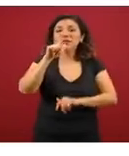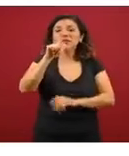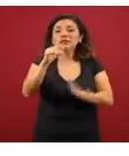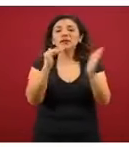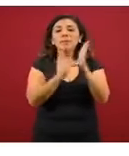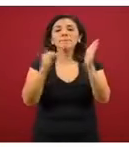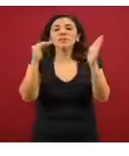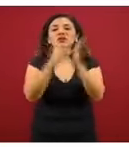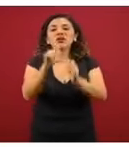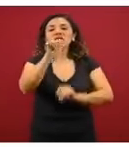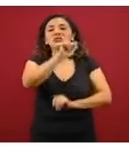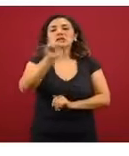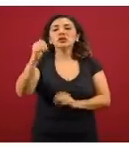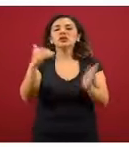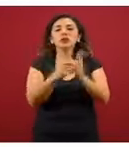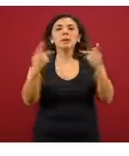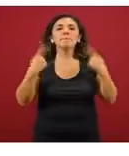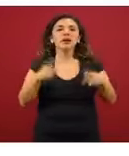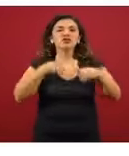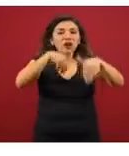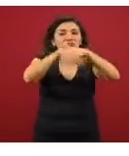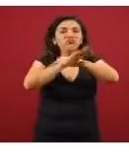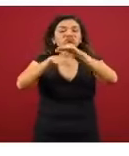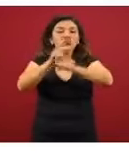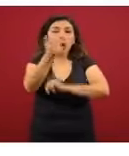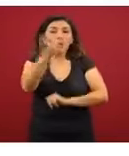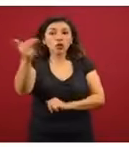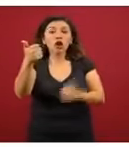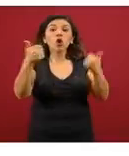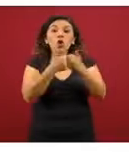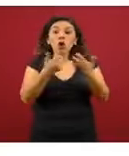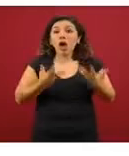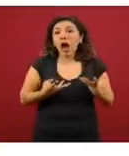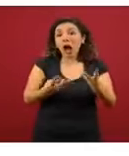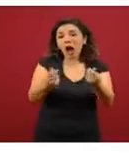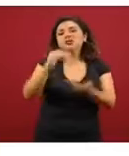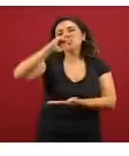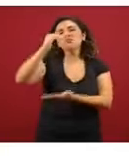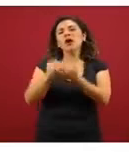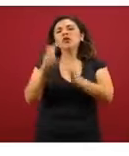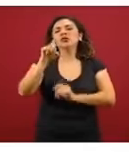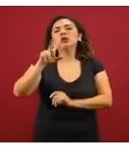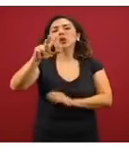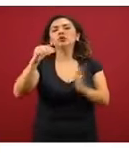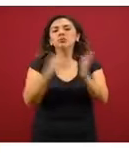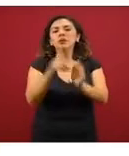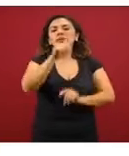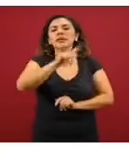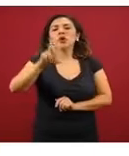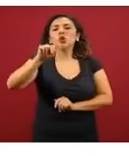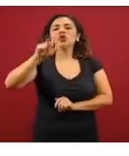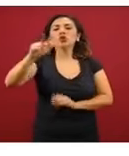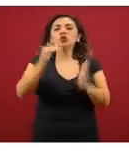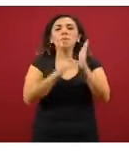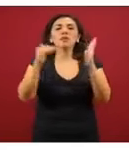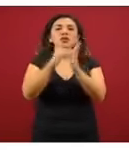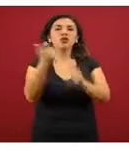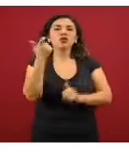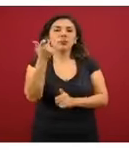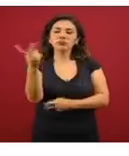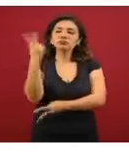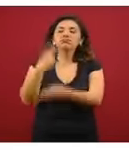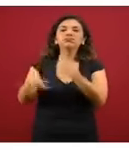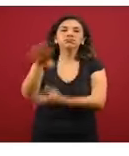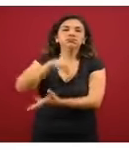600 mil turistas a hotel, con una pequeña derrama de 38 mil 788 millones